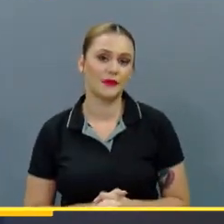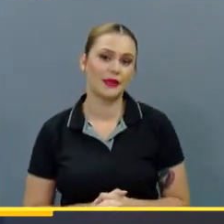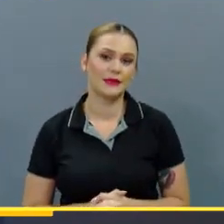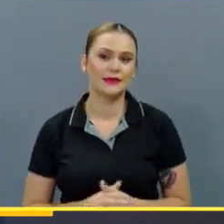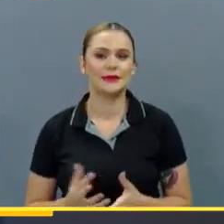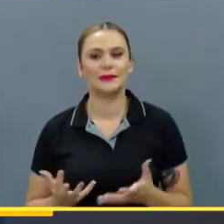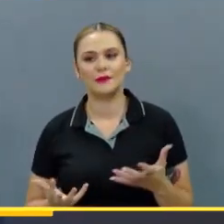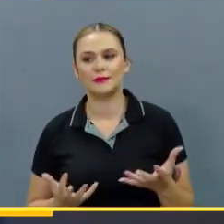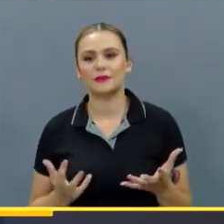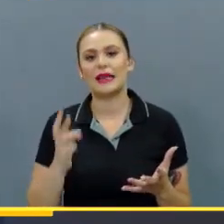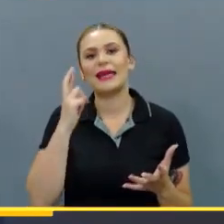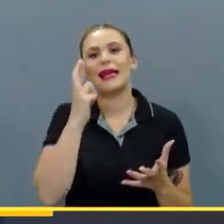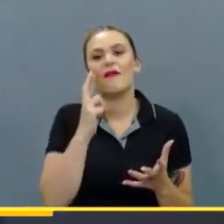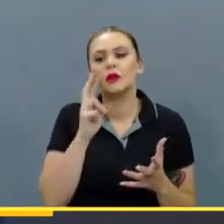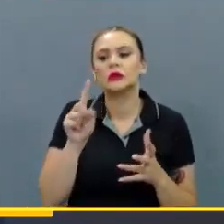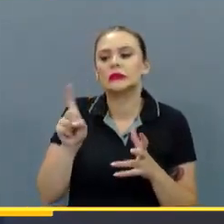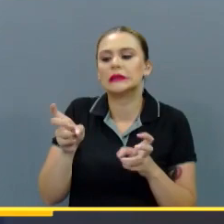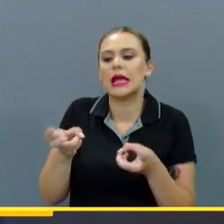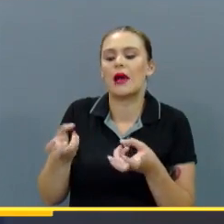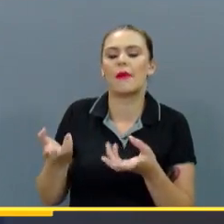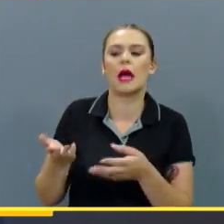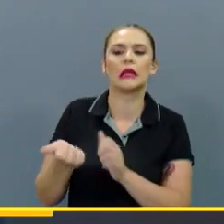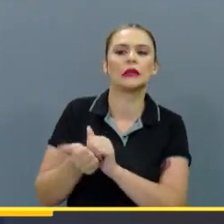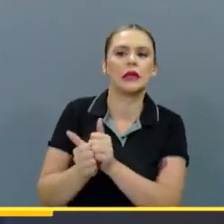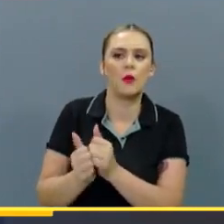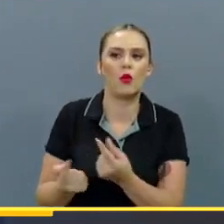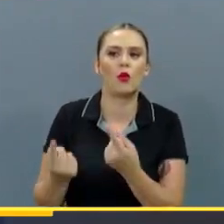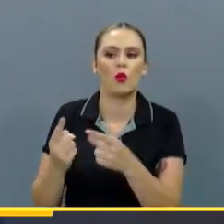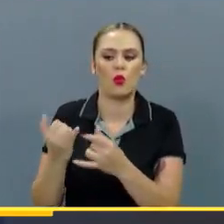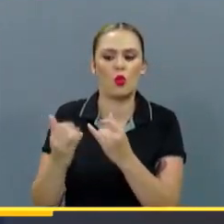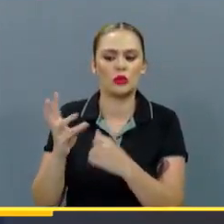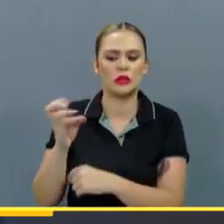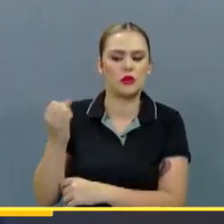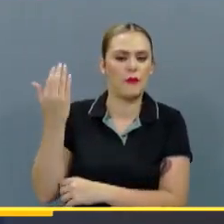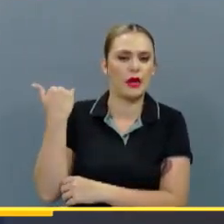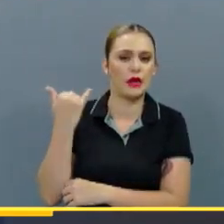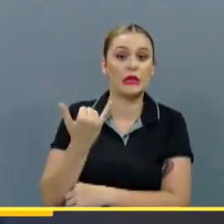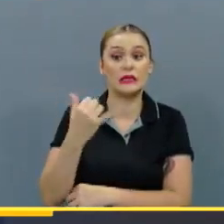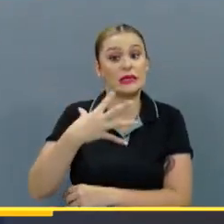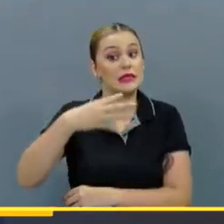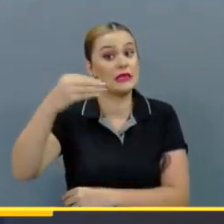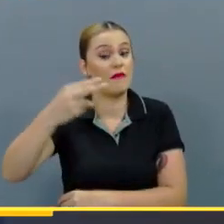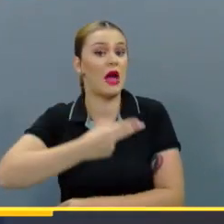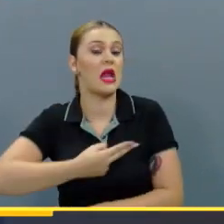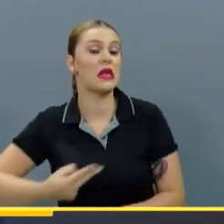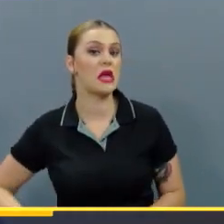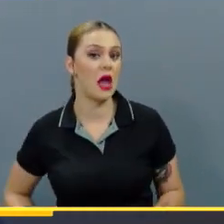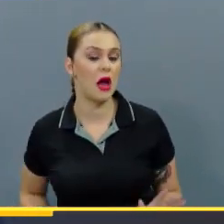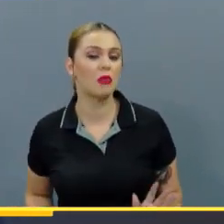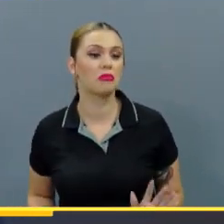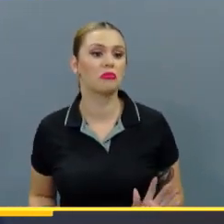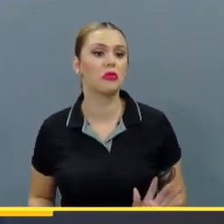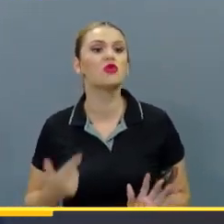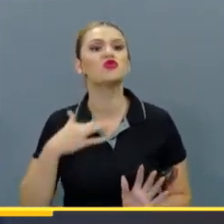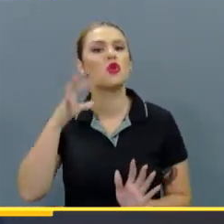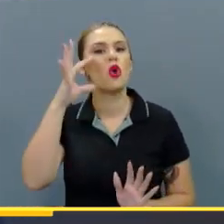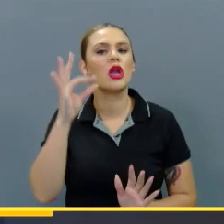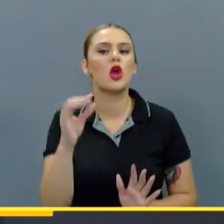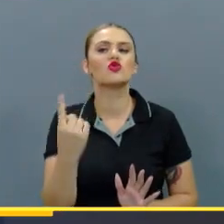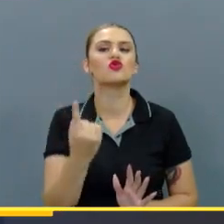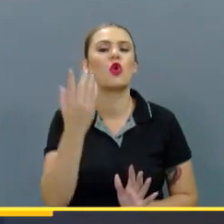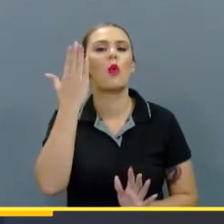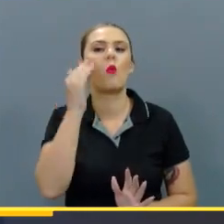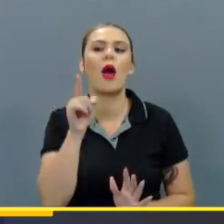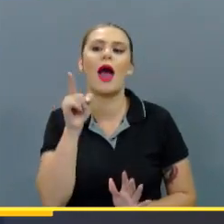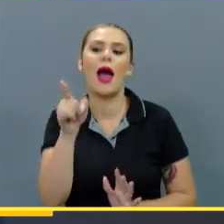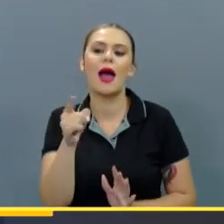A razón de las motivaciones deportivas, digamos que se dieron en el último semestre. Si se va a Herediano, yo creo que solo es porque